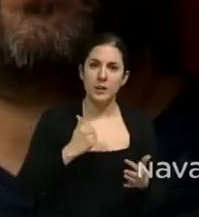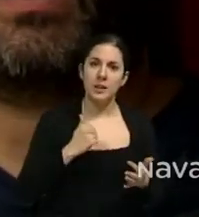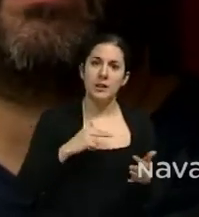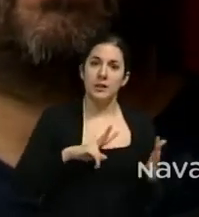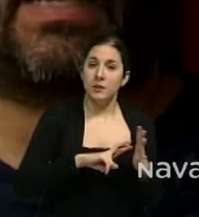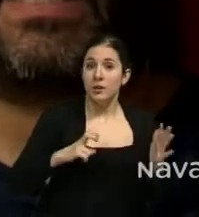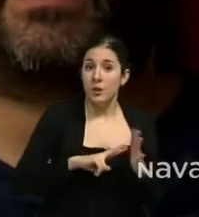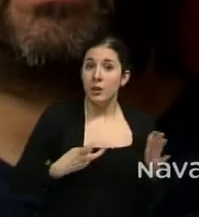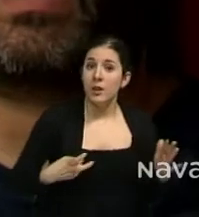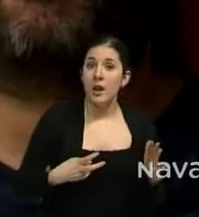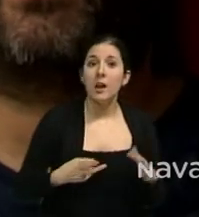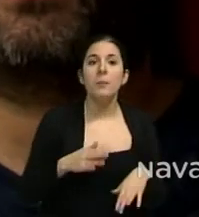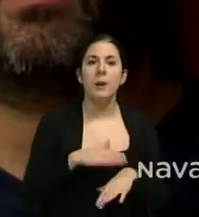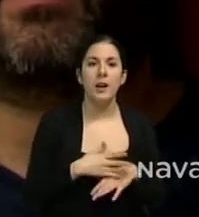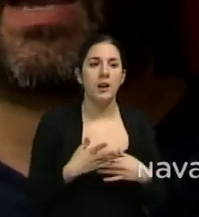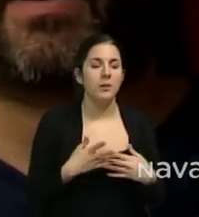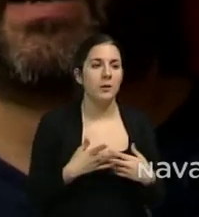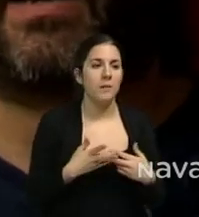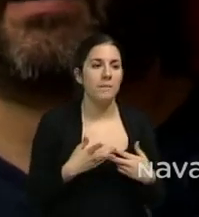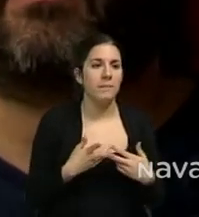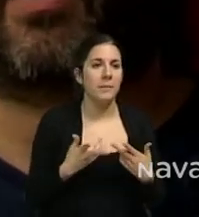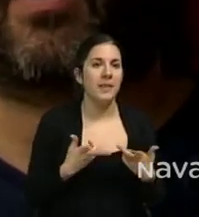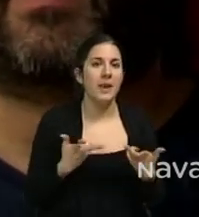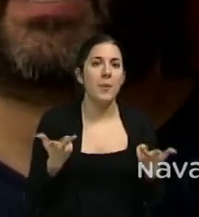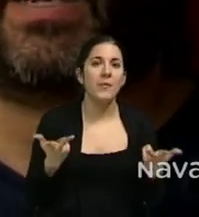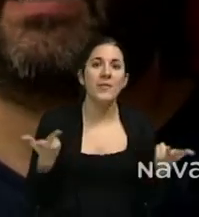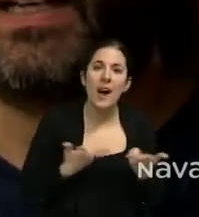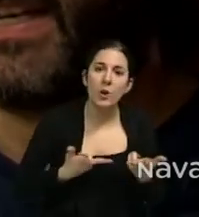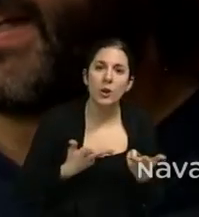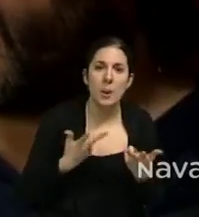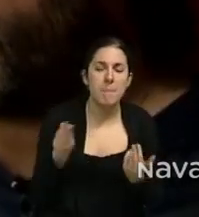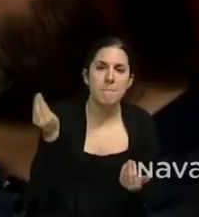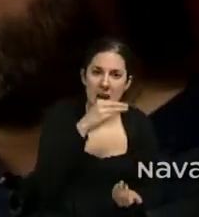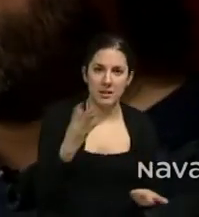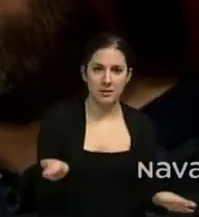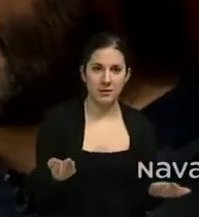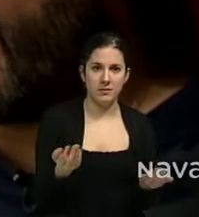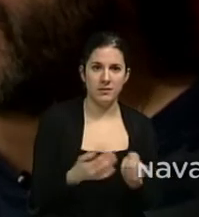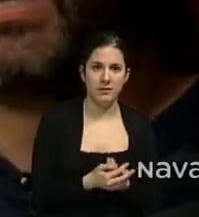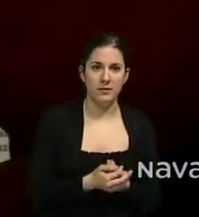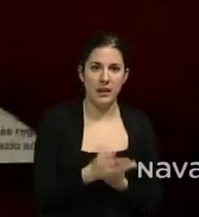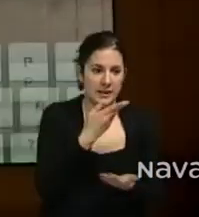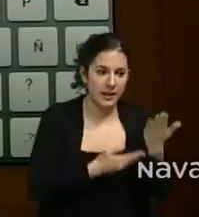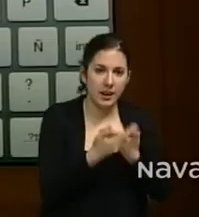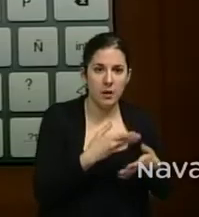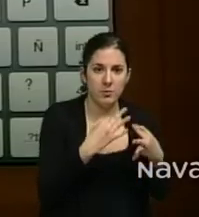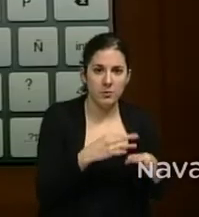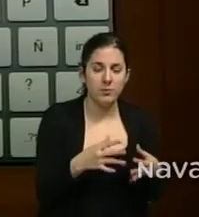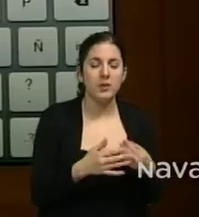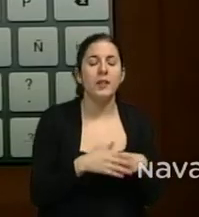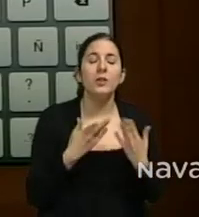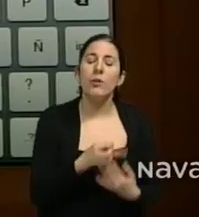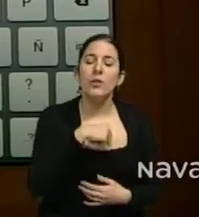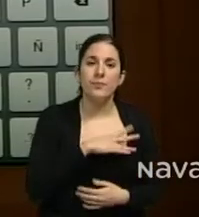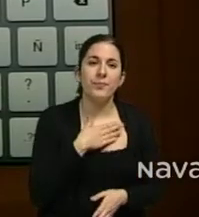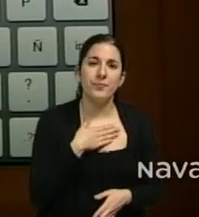añadido a ese intercambio que había por norma general. Entonces queríamos intentar personalizar el trato al